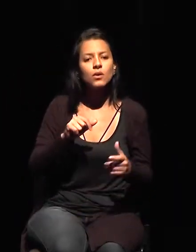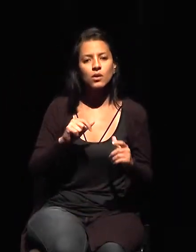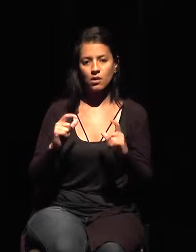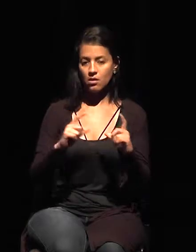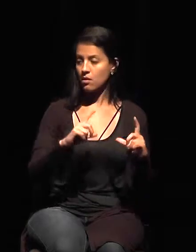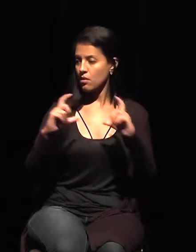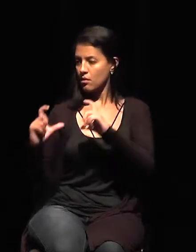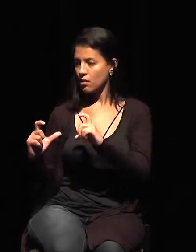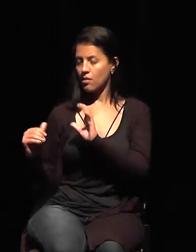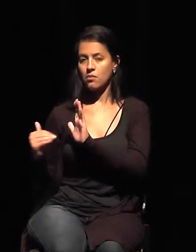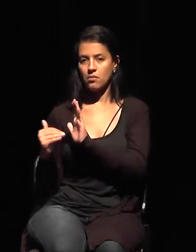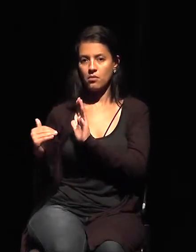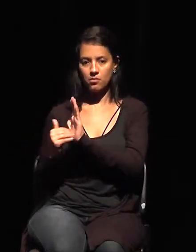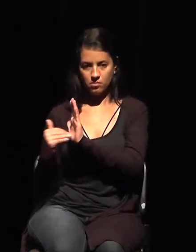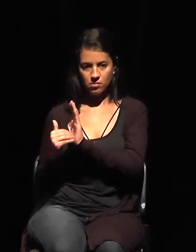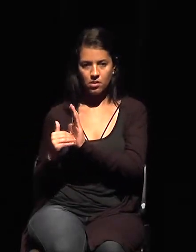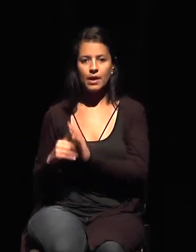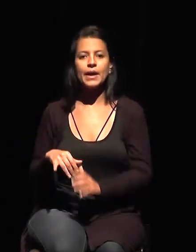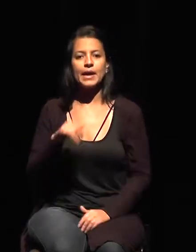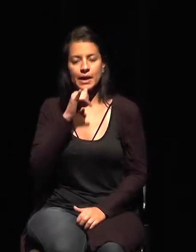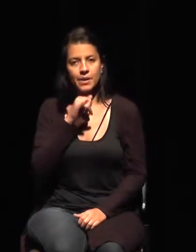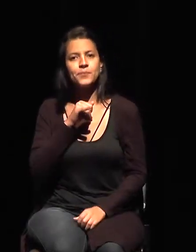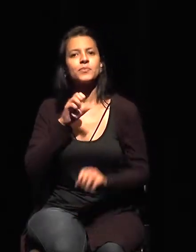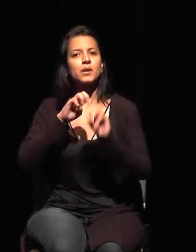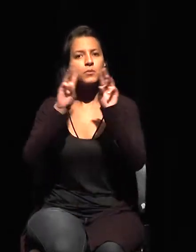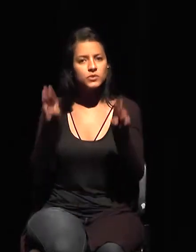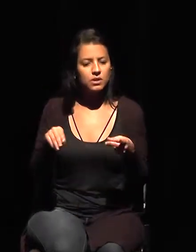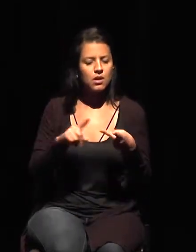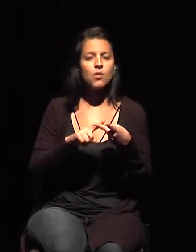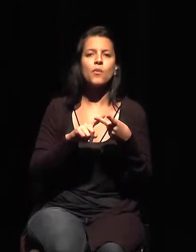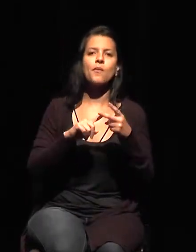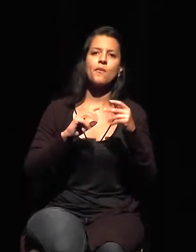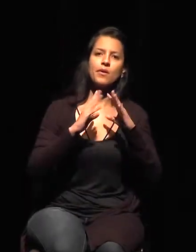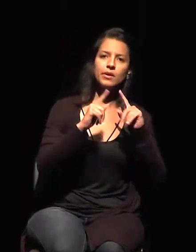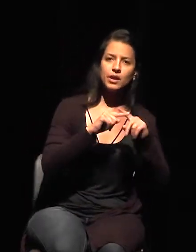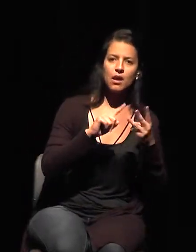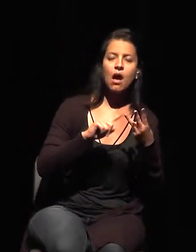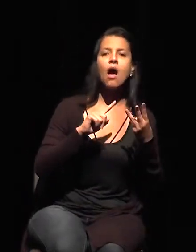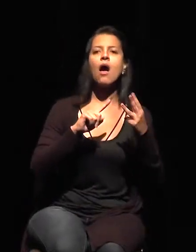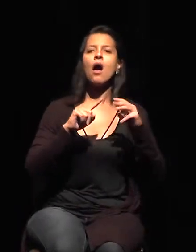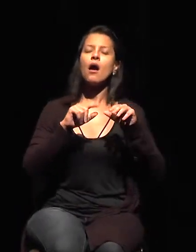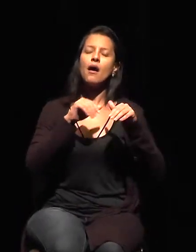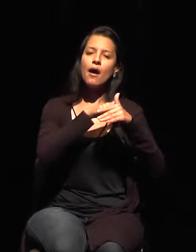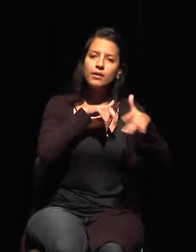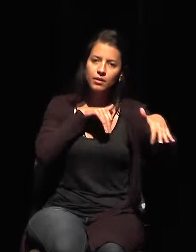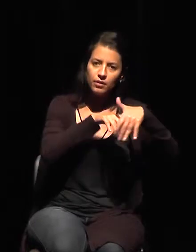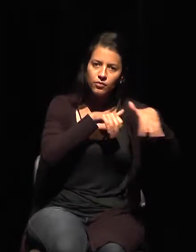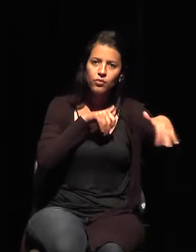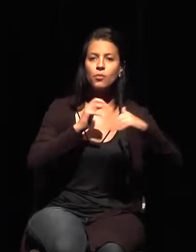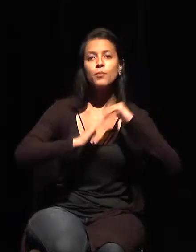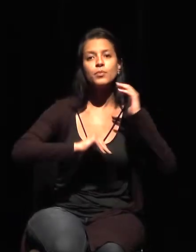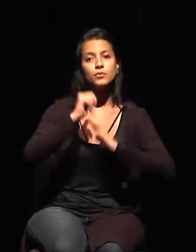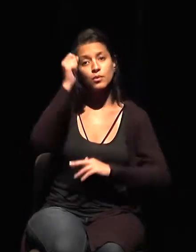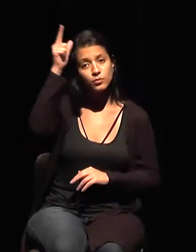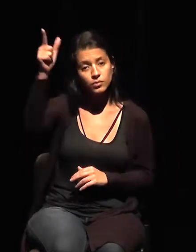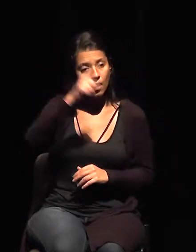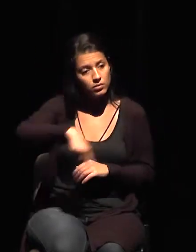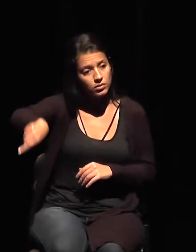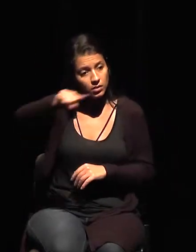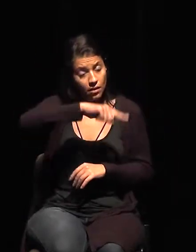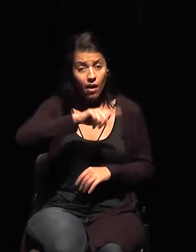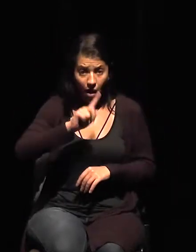los archivos, las bibliotecas, productores culturales, en fin, todos nosotros que estamos en esa red, que es una red muy